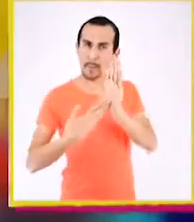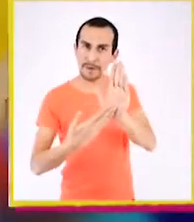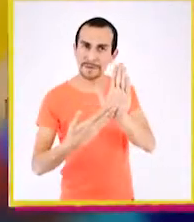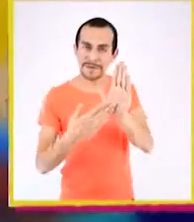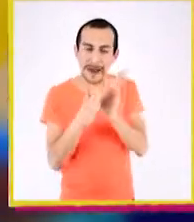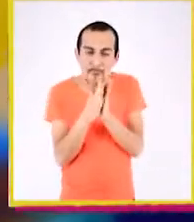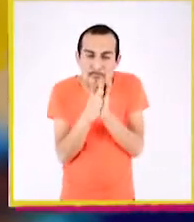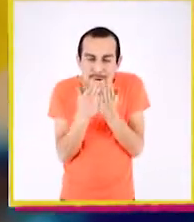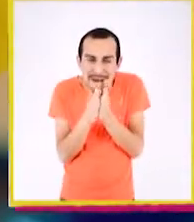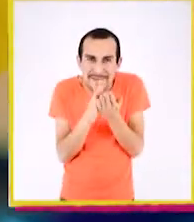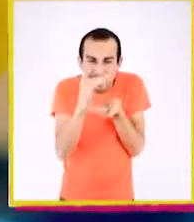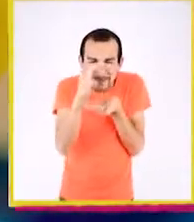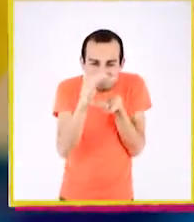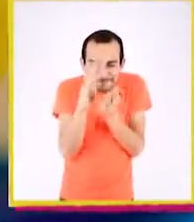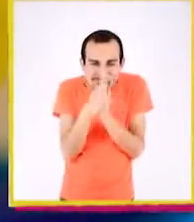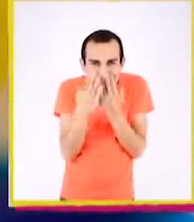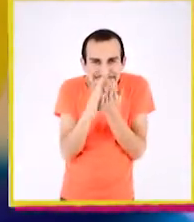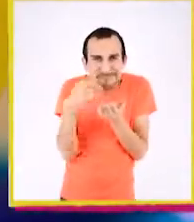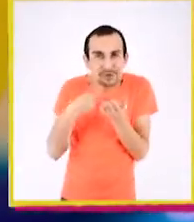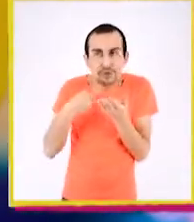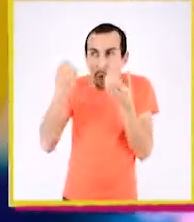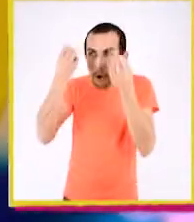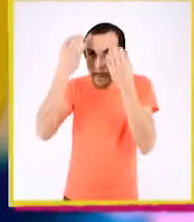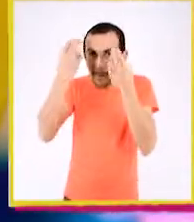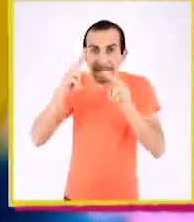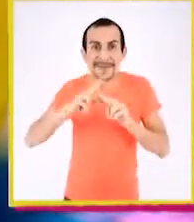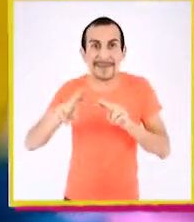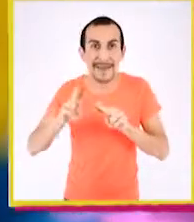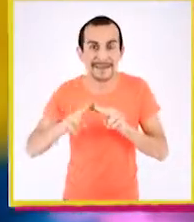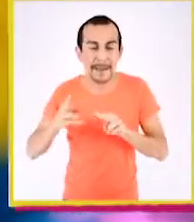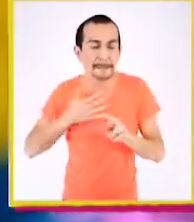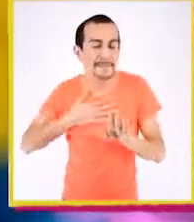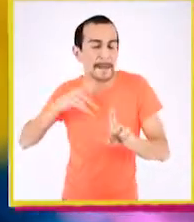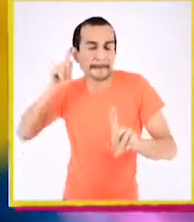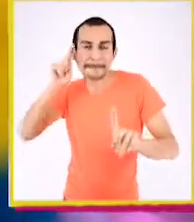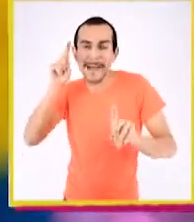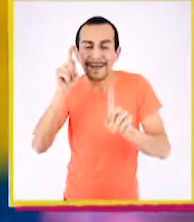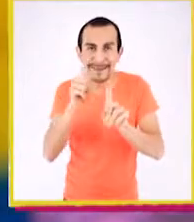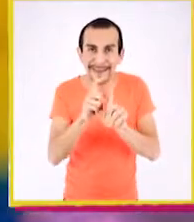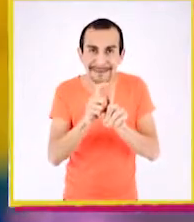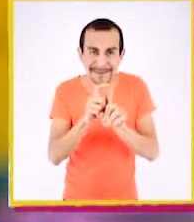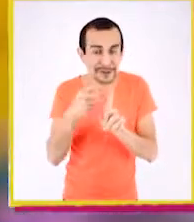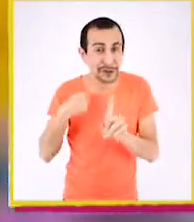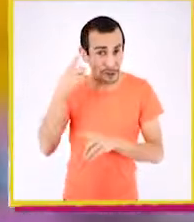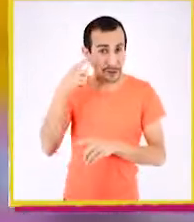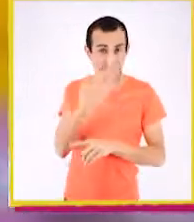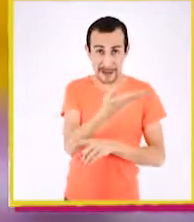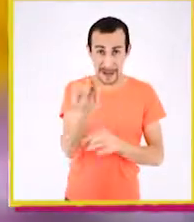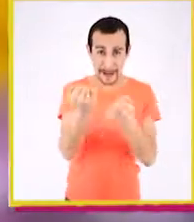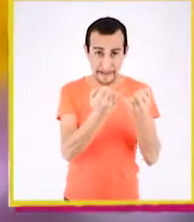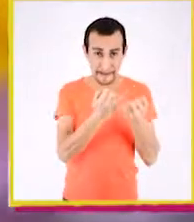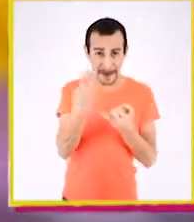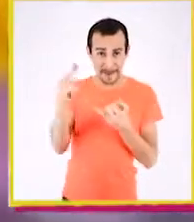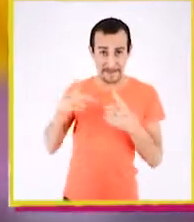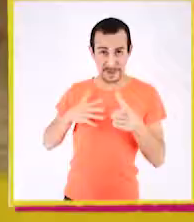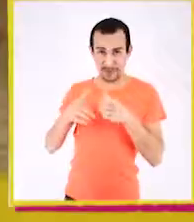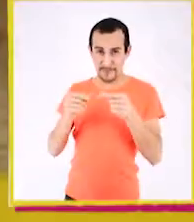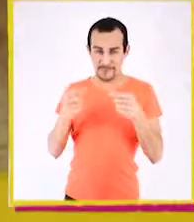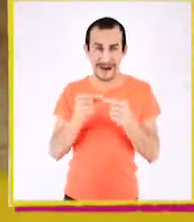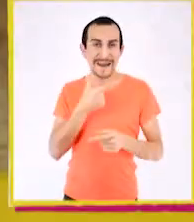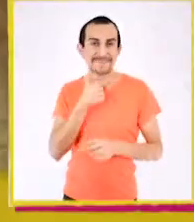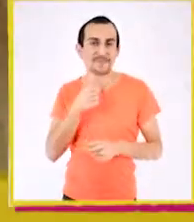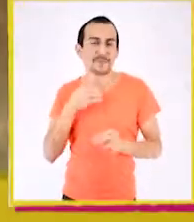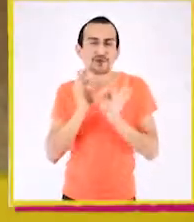mostrar unas libretitas pequeñas que aprendí a hacer. A mí me encantan y creo que a ella y a sus amigos también les va a gustar.